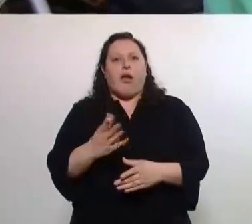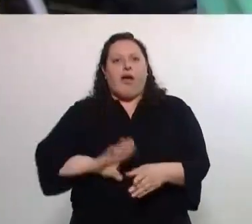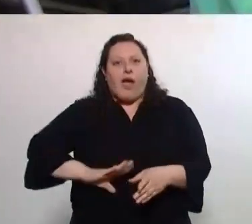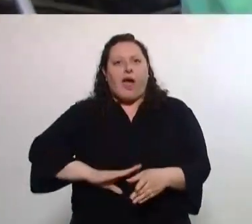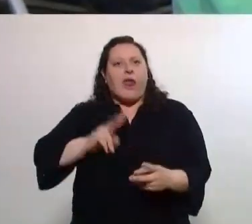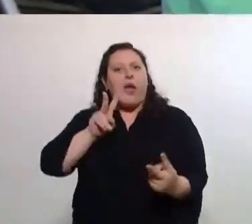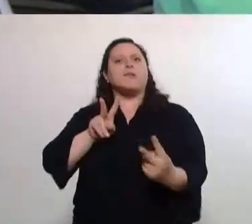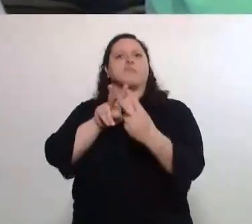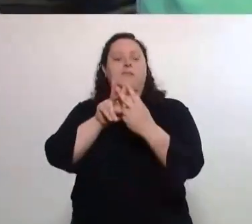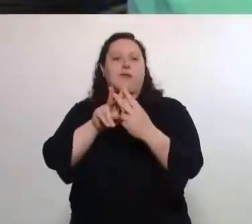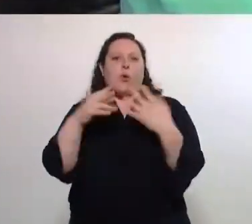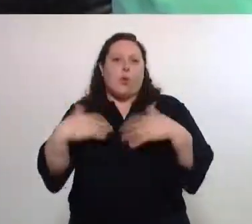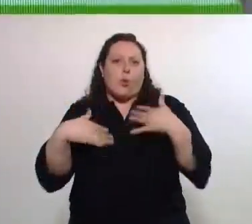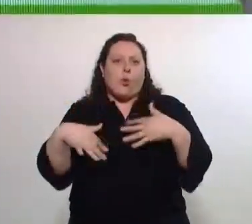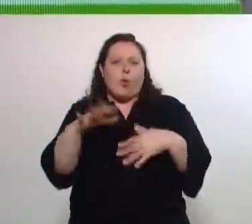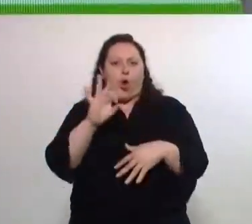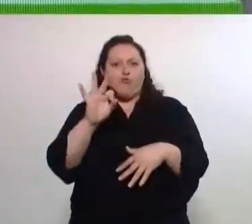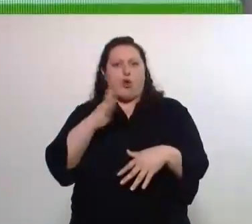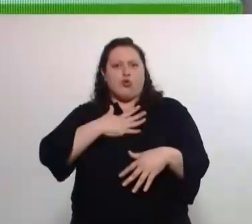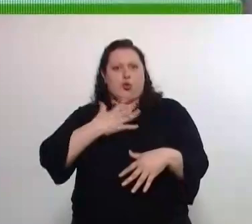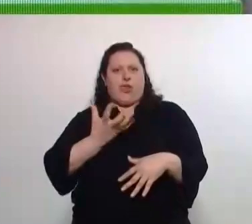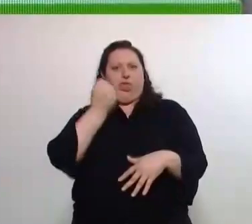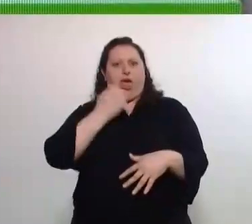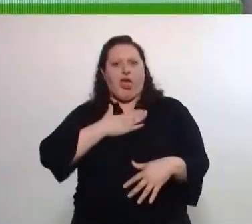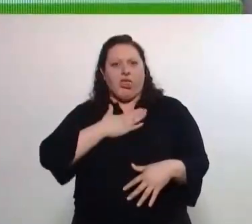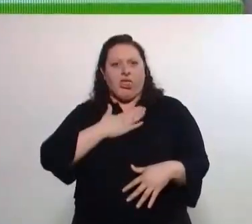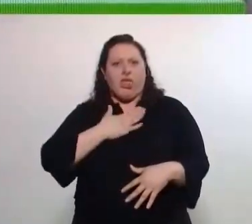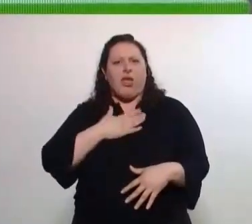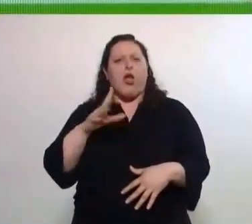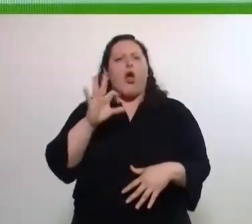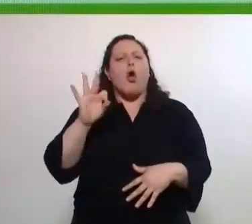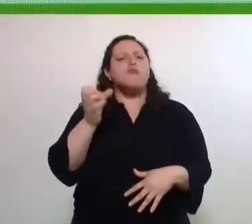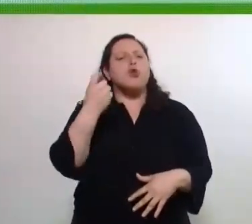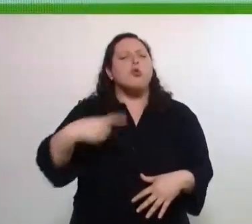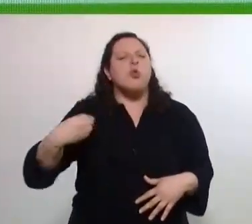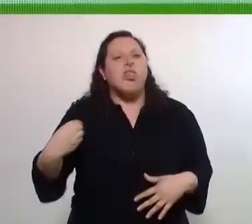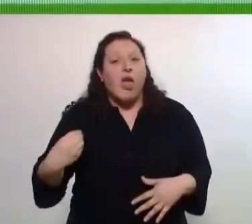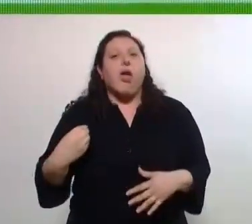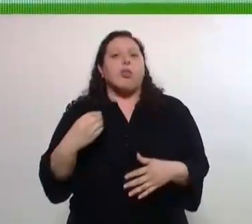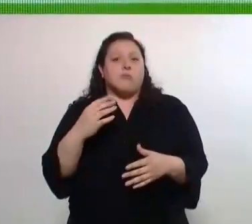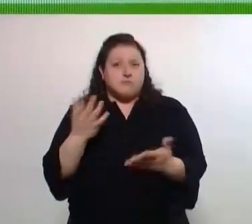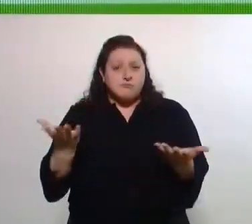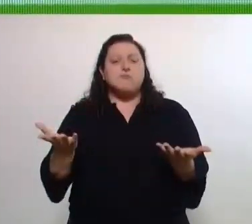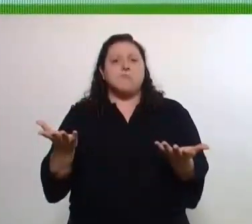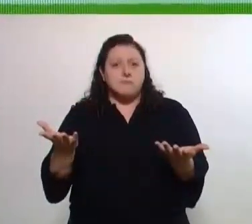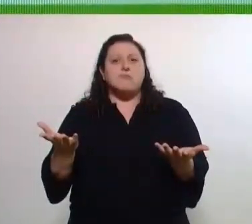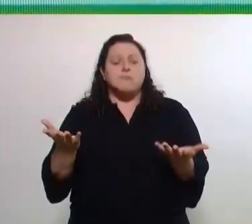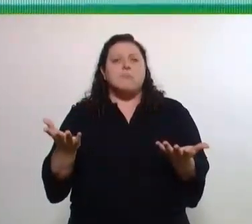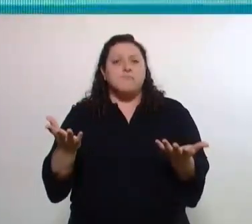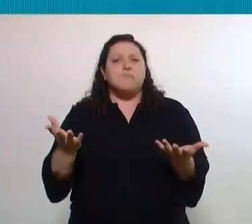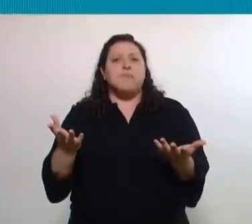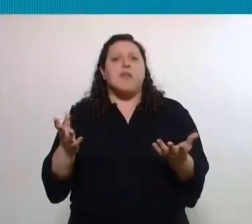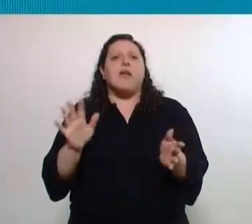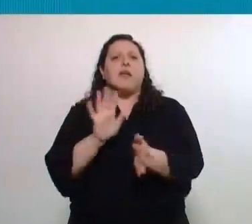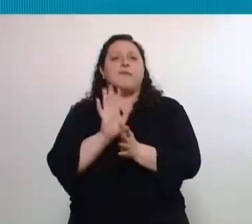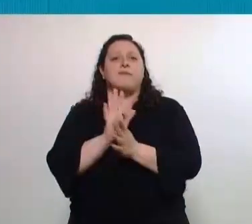oportunidad, que es la oportunidad de poner en la discusión de